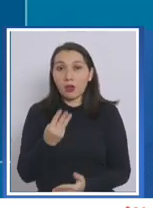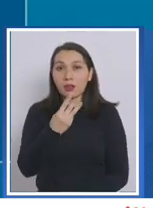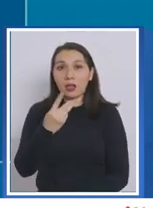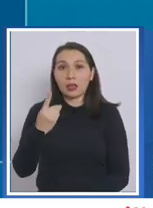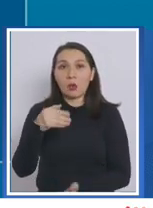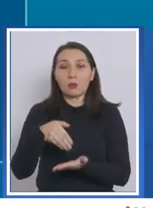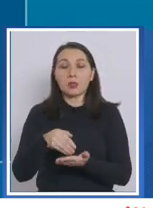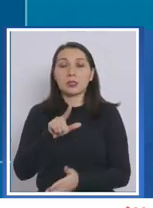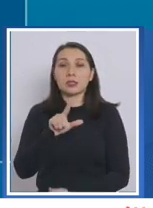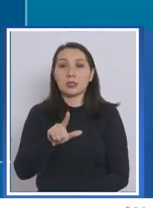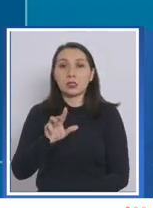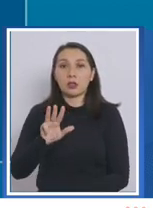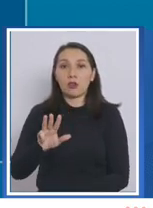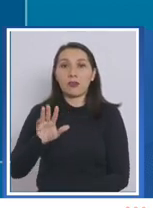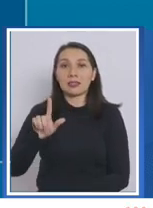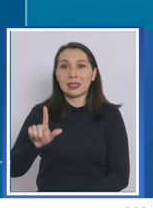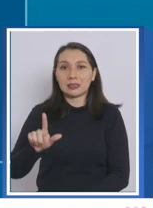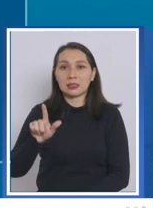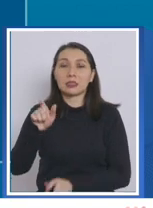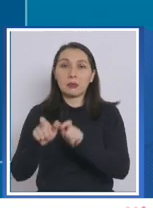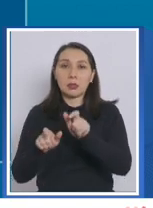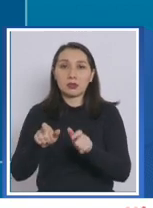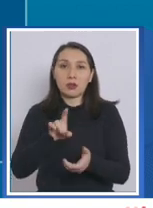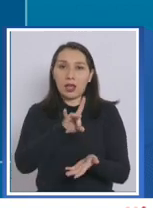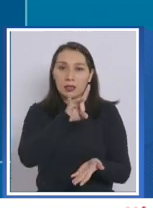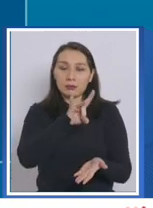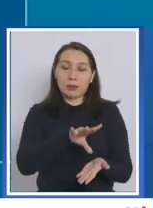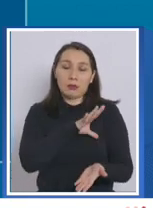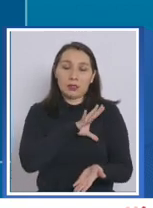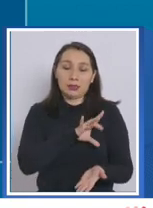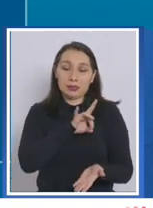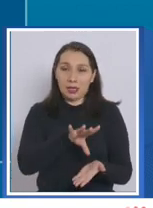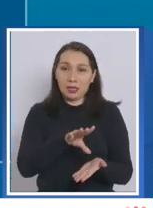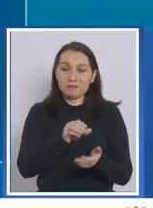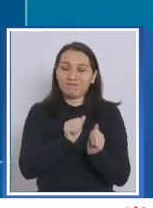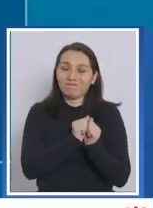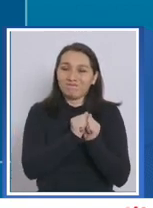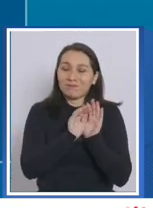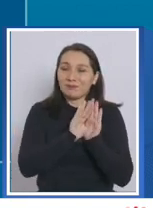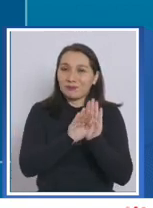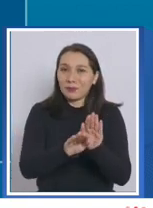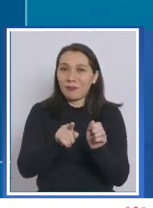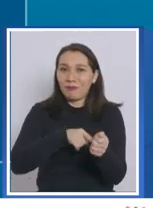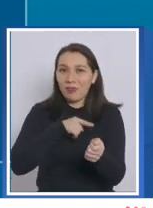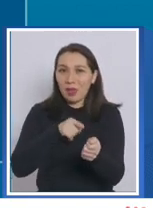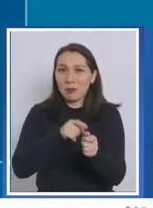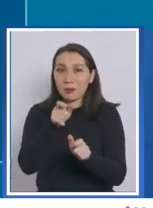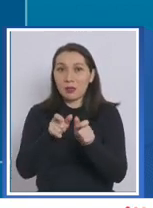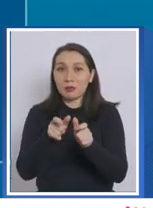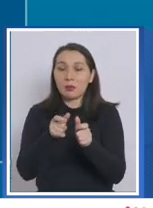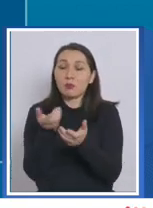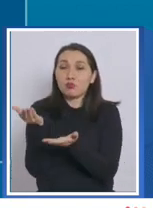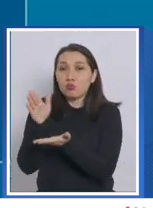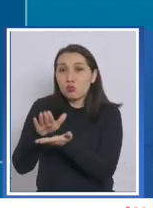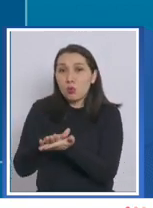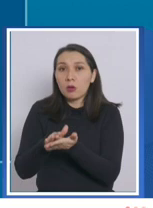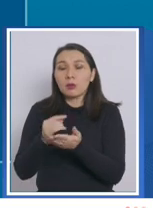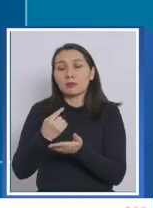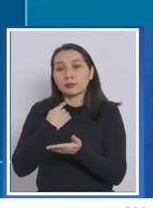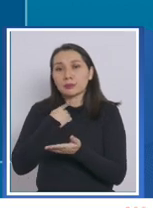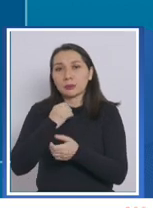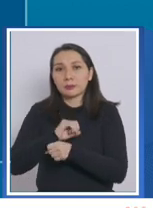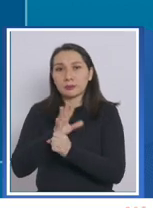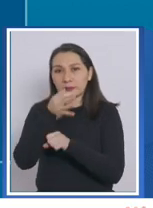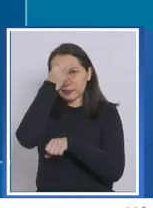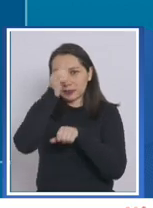31.797 en el país. Acompañamos a las familias de todos quienes nos han dejado producto de esta pandemia.